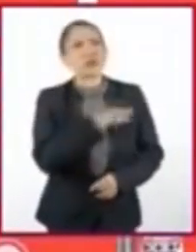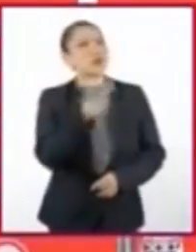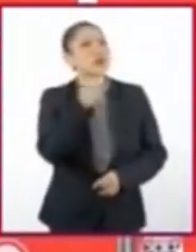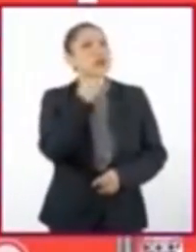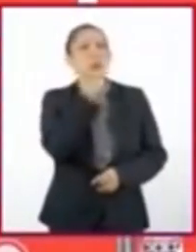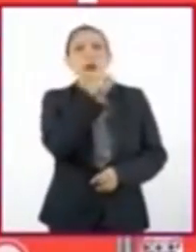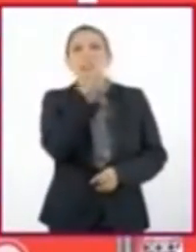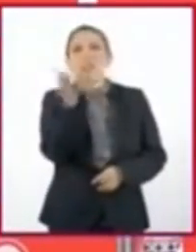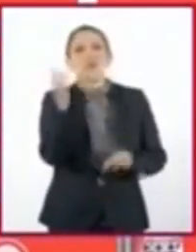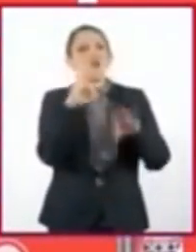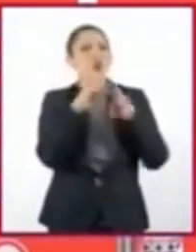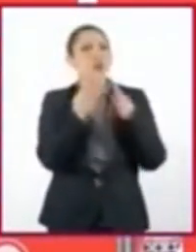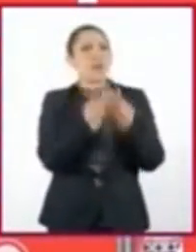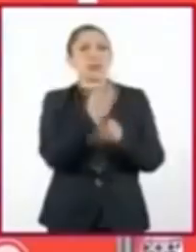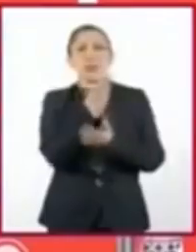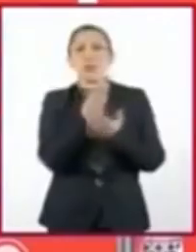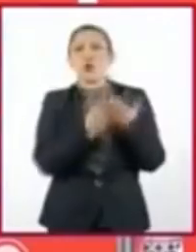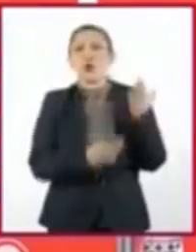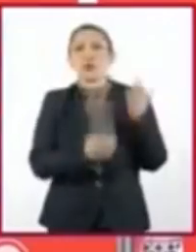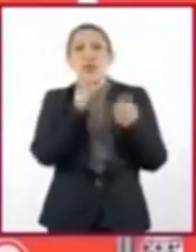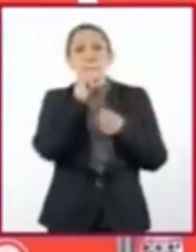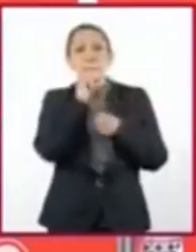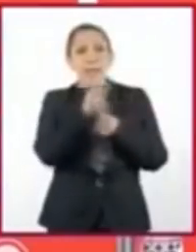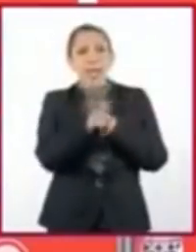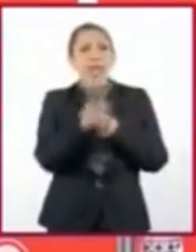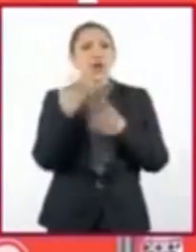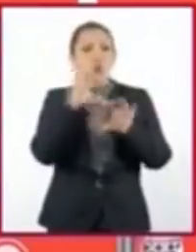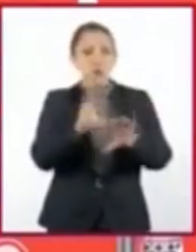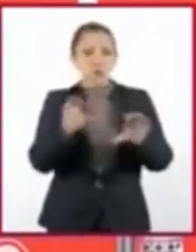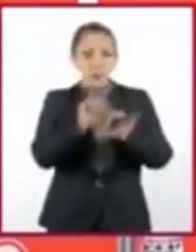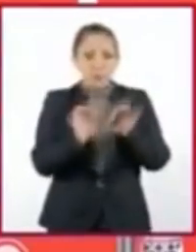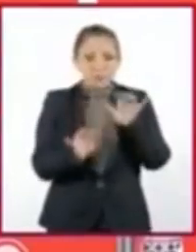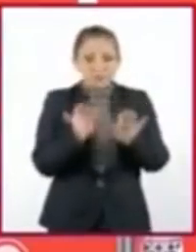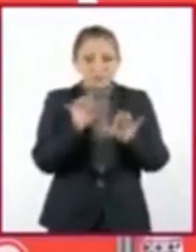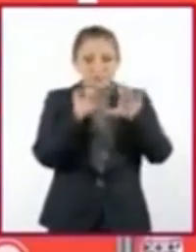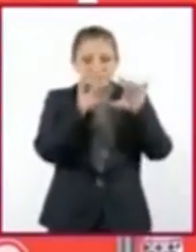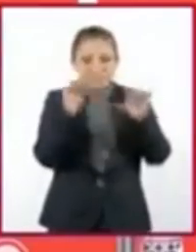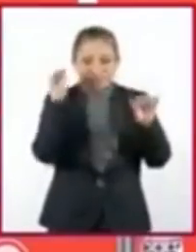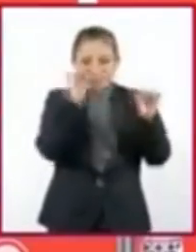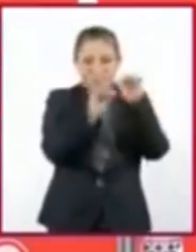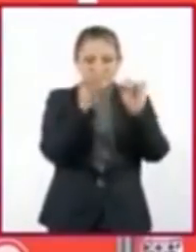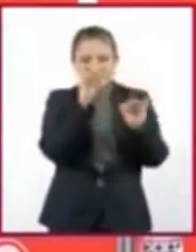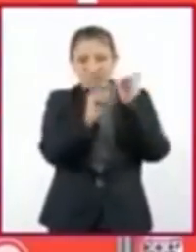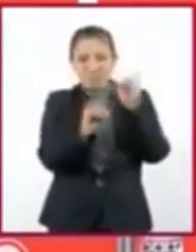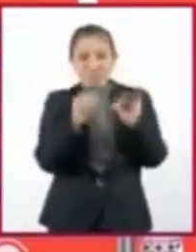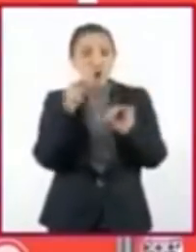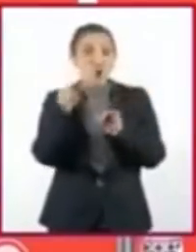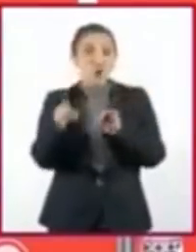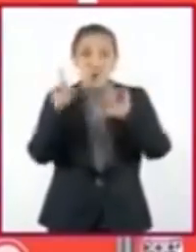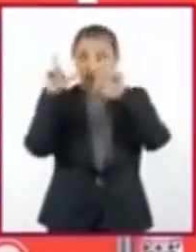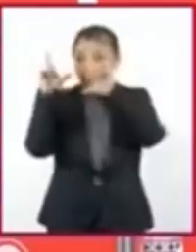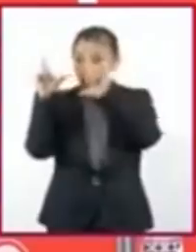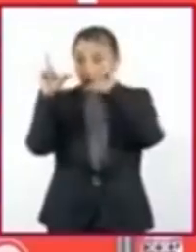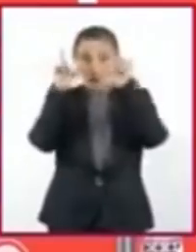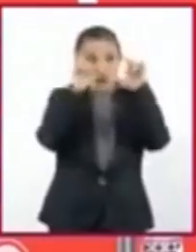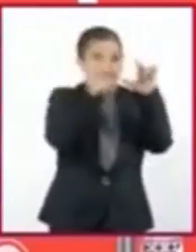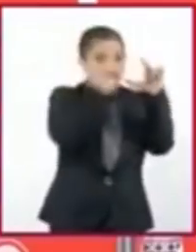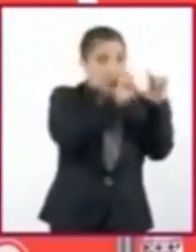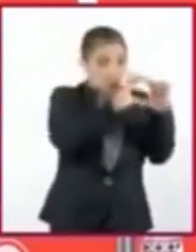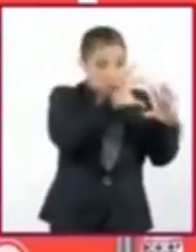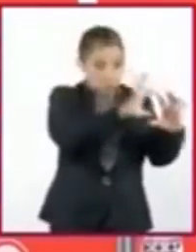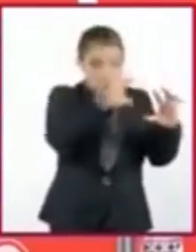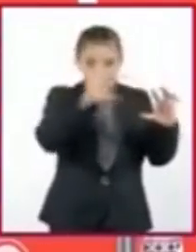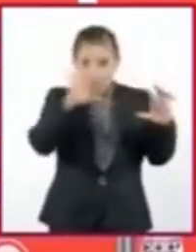cualquier técnica, incluso a computadora. Si se sienten cómodos tomando fotos e incluso